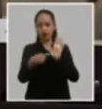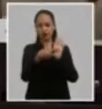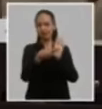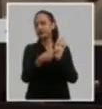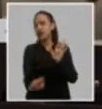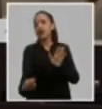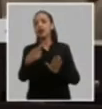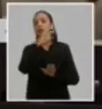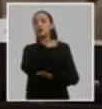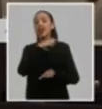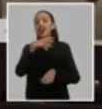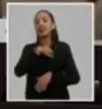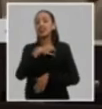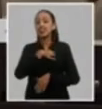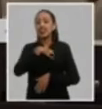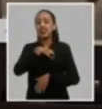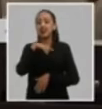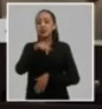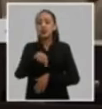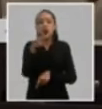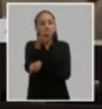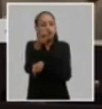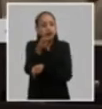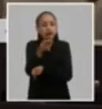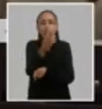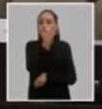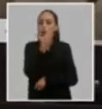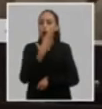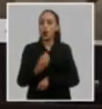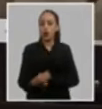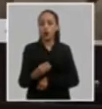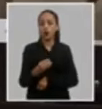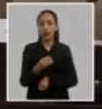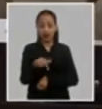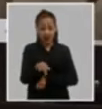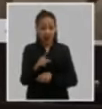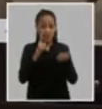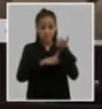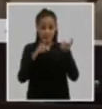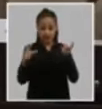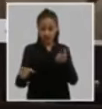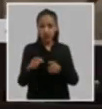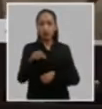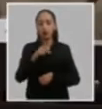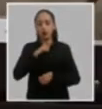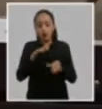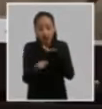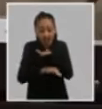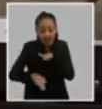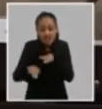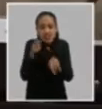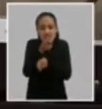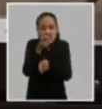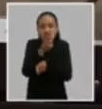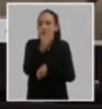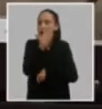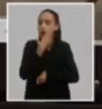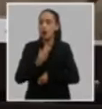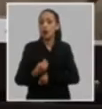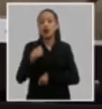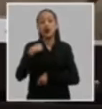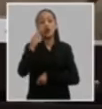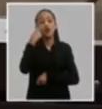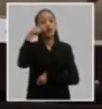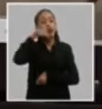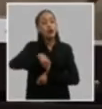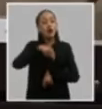responsabilidad que tiene en la formación de jóvenes al nivel del núcleo del partido al nivel de la base y lo veíamos a la hora